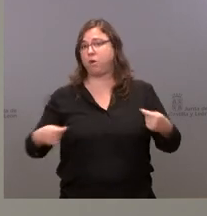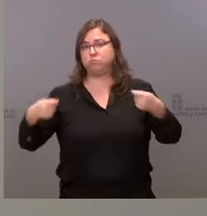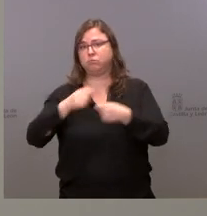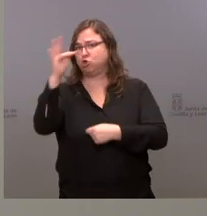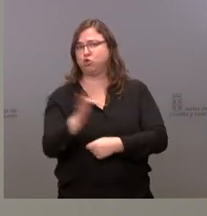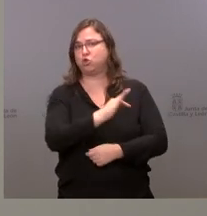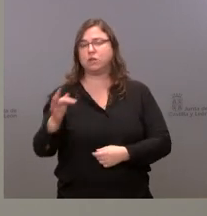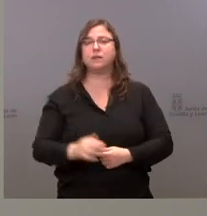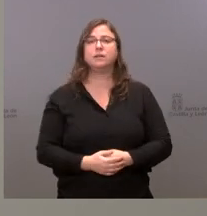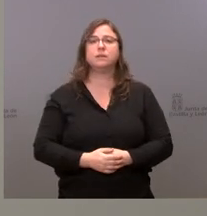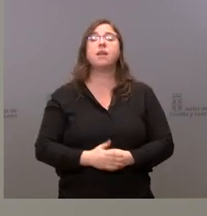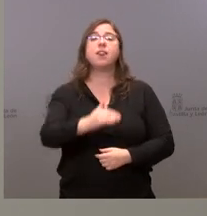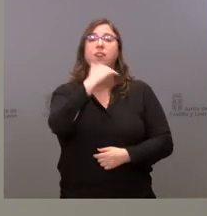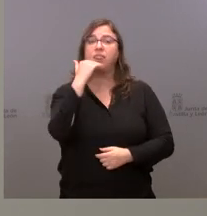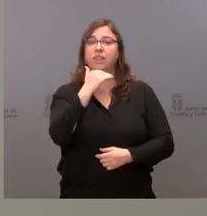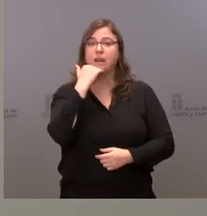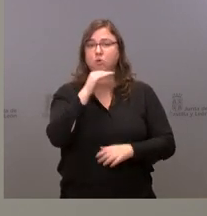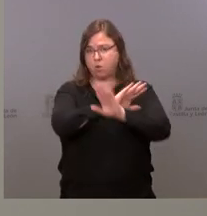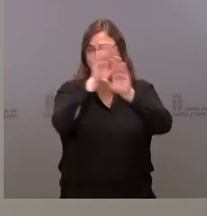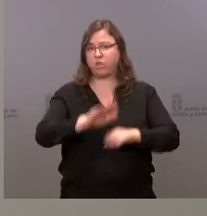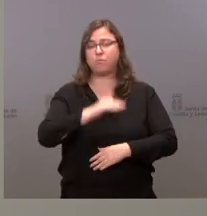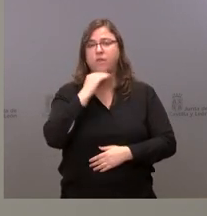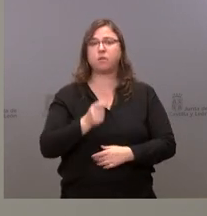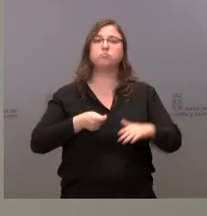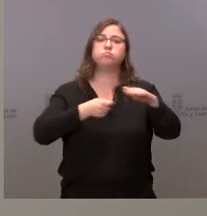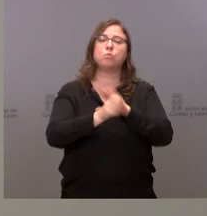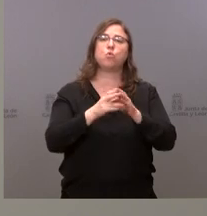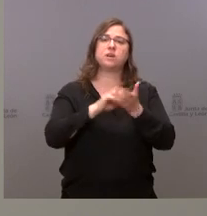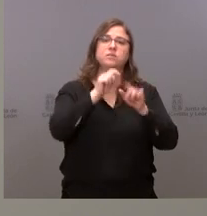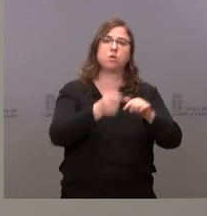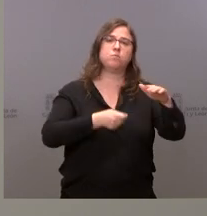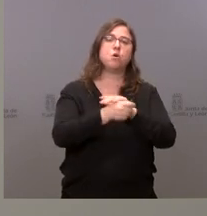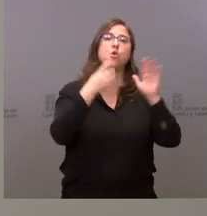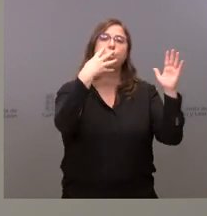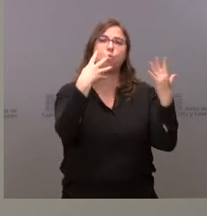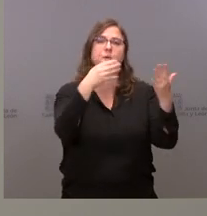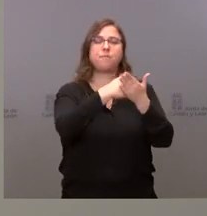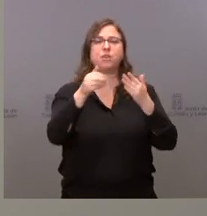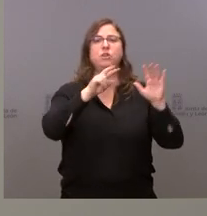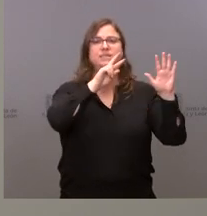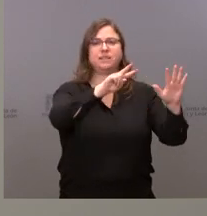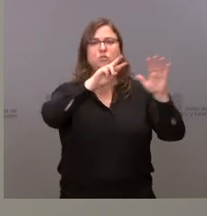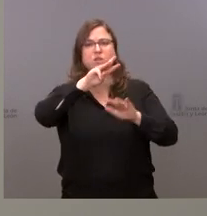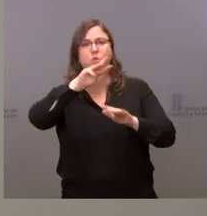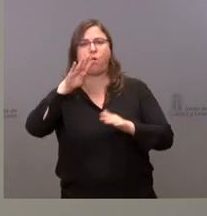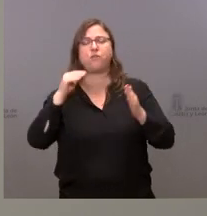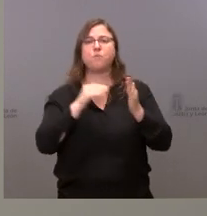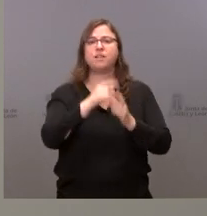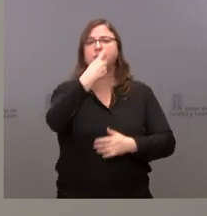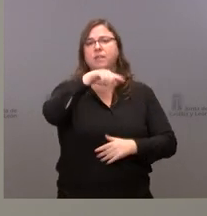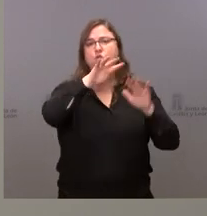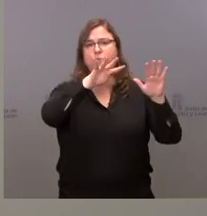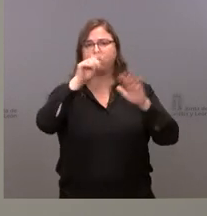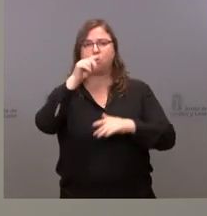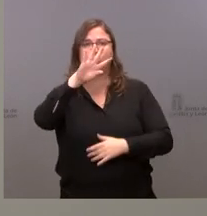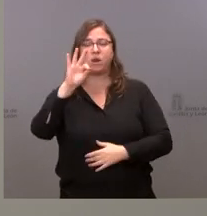totalidad de la actuación, y Zamora, finalmente, una aportación de la Junta de 9.734.199,40 euros,